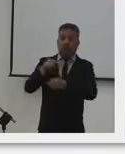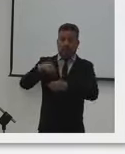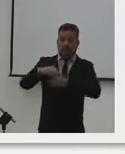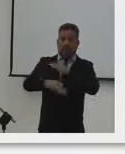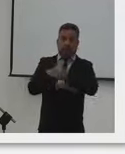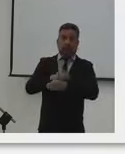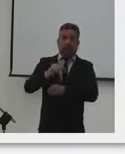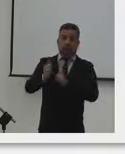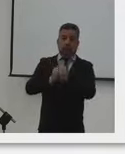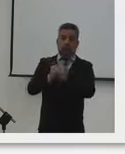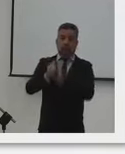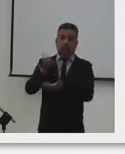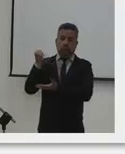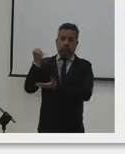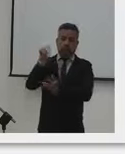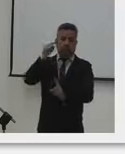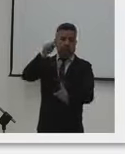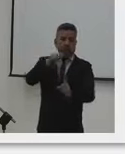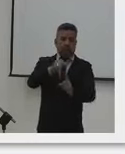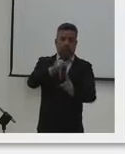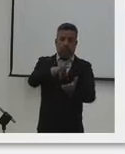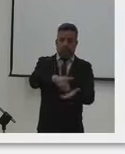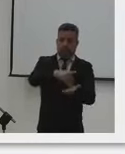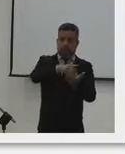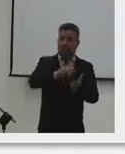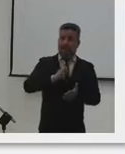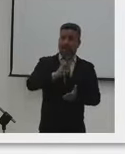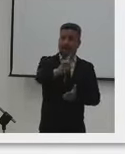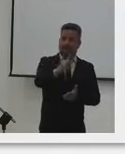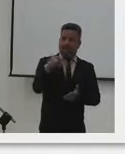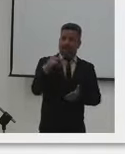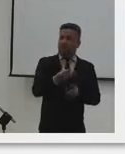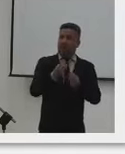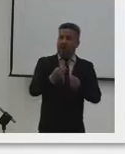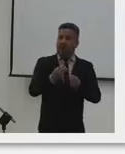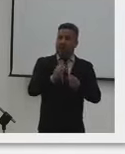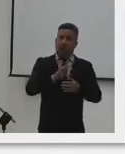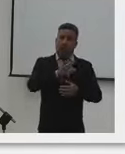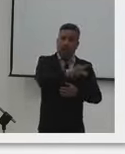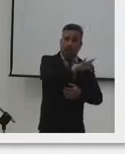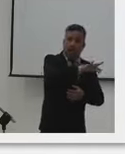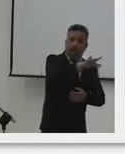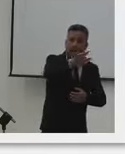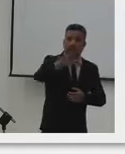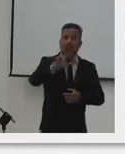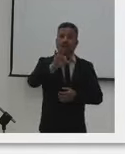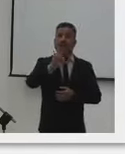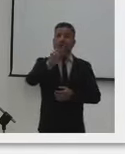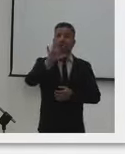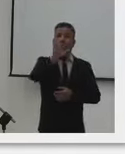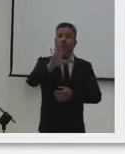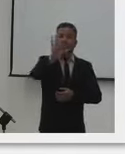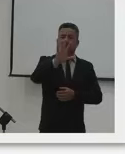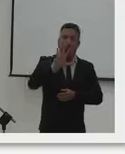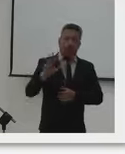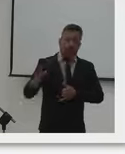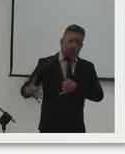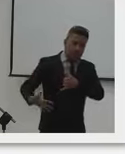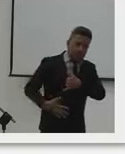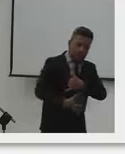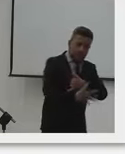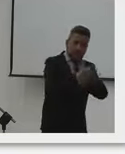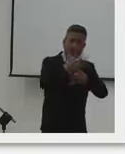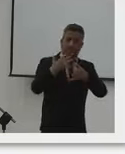de nuestra entidad dirigido de posicionamiento y liderazgo para que podamos llegar a los 32 departamentos